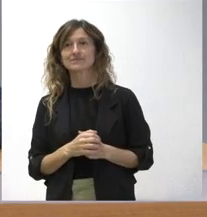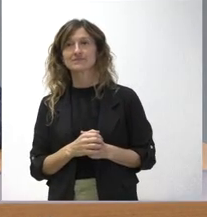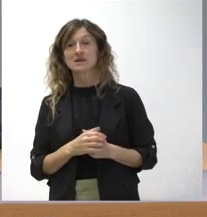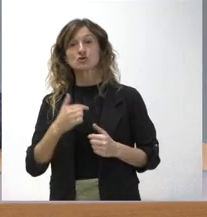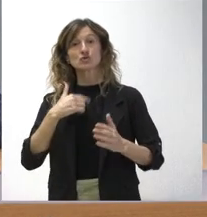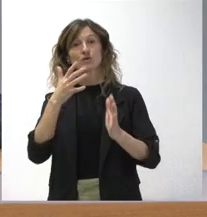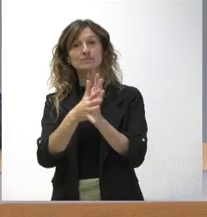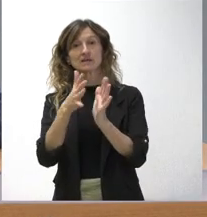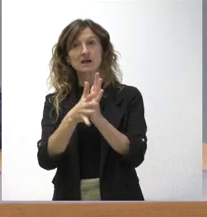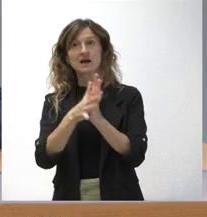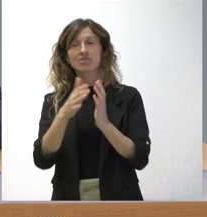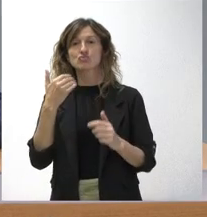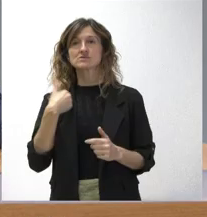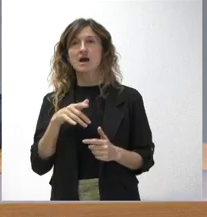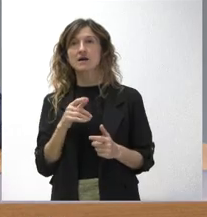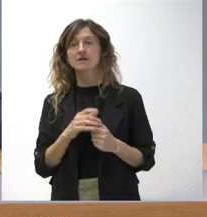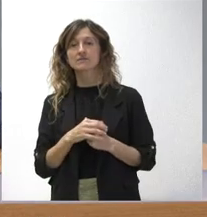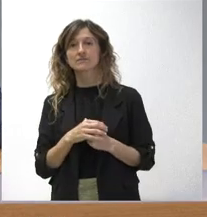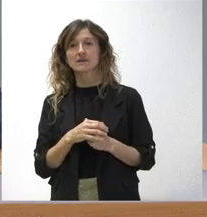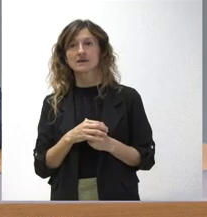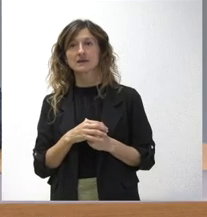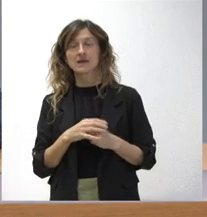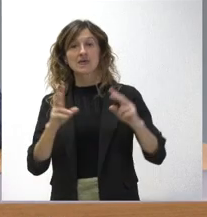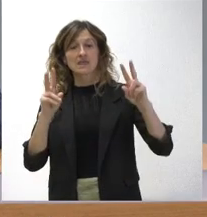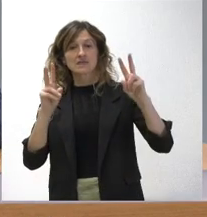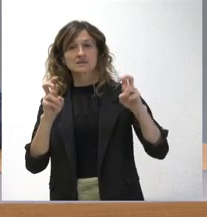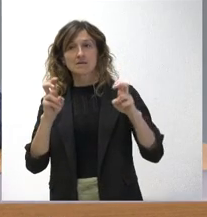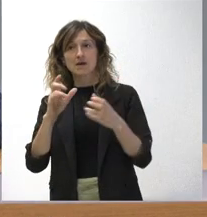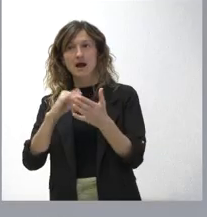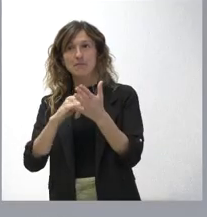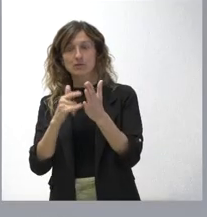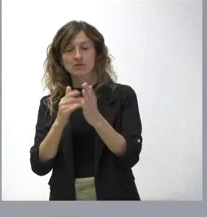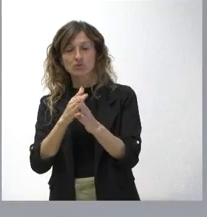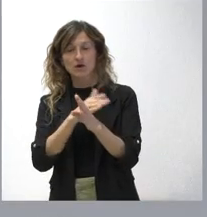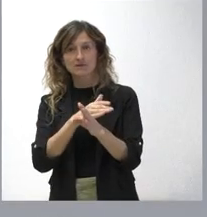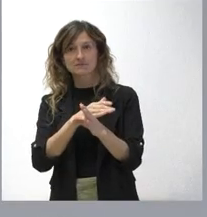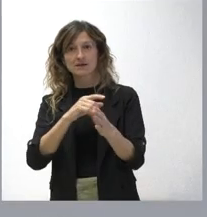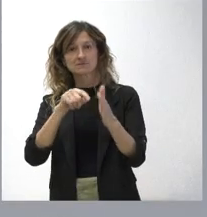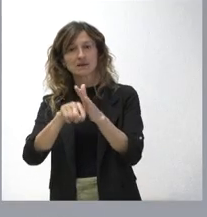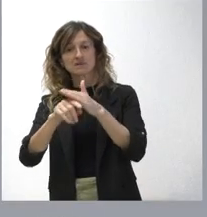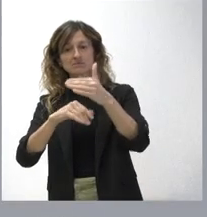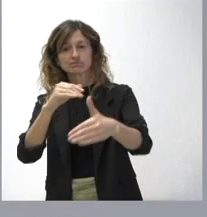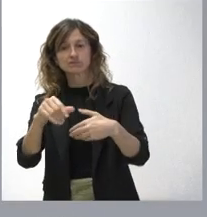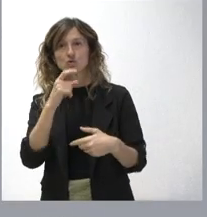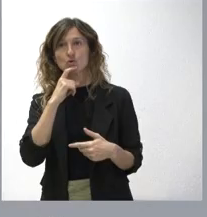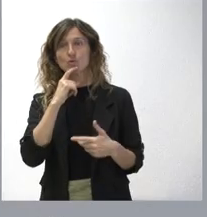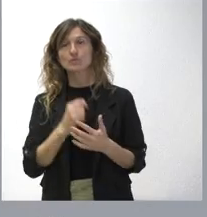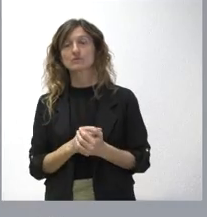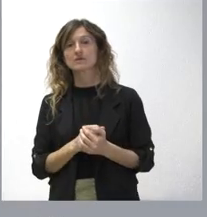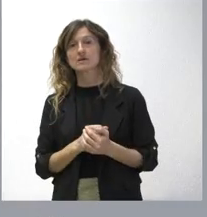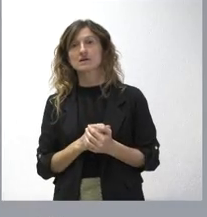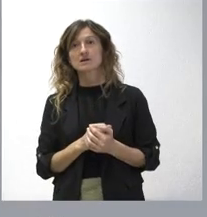explicado un poco la tramitación que lleva este anteproyecto de ley. De manera normal y